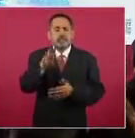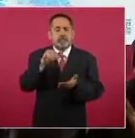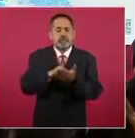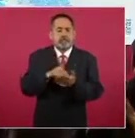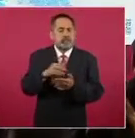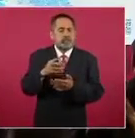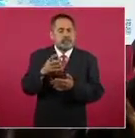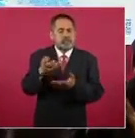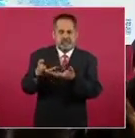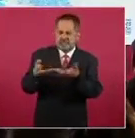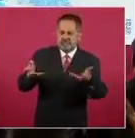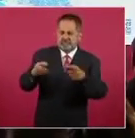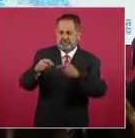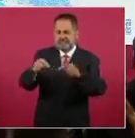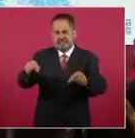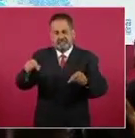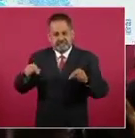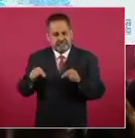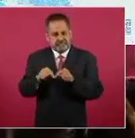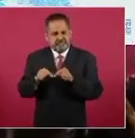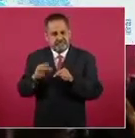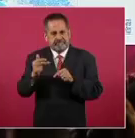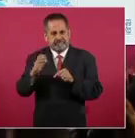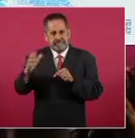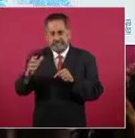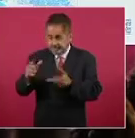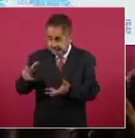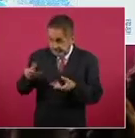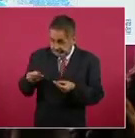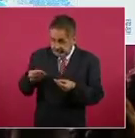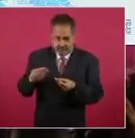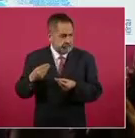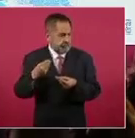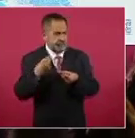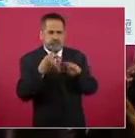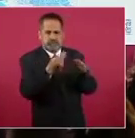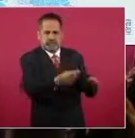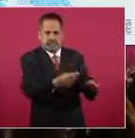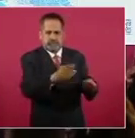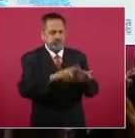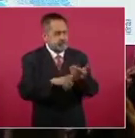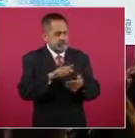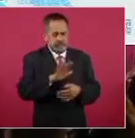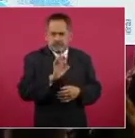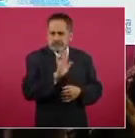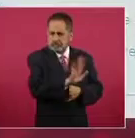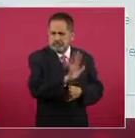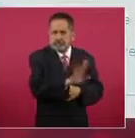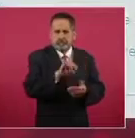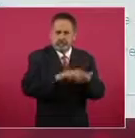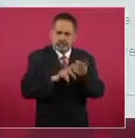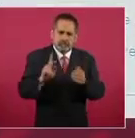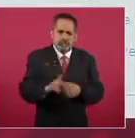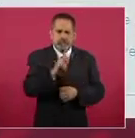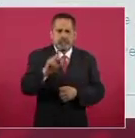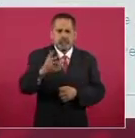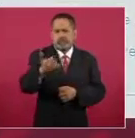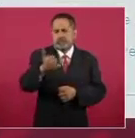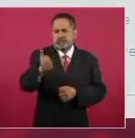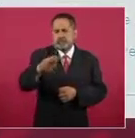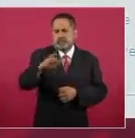hectáreas de tierras que serán transferidas, entregadas al pueblo yaqui con una inversión